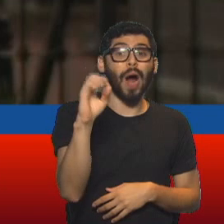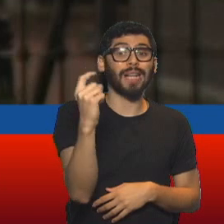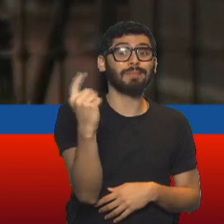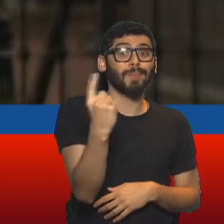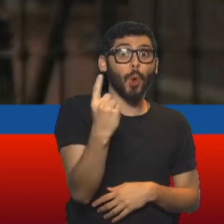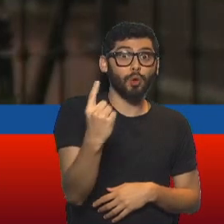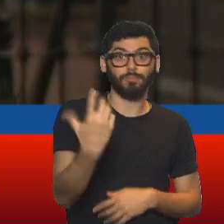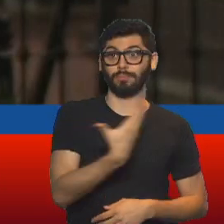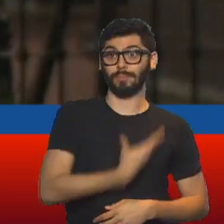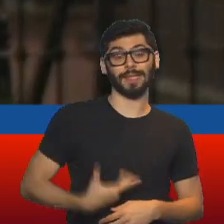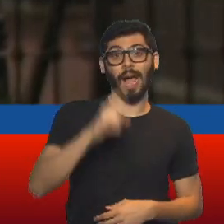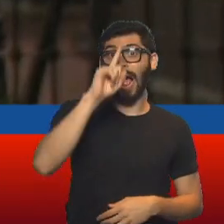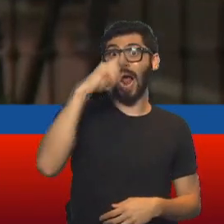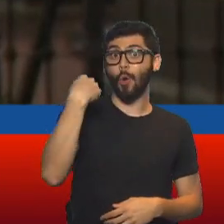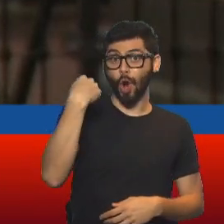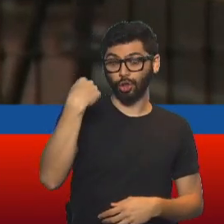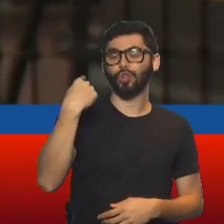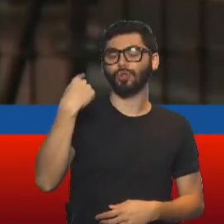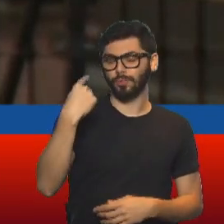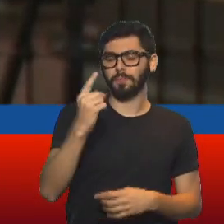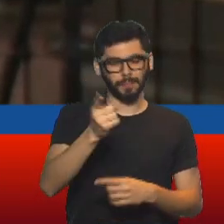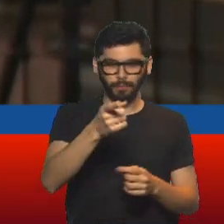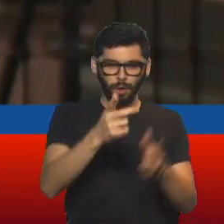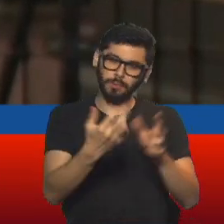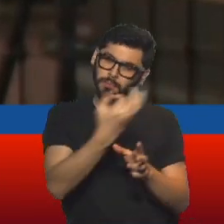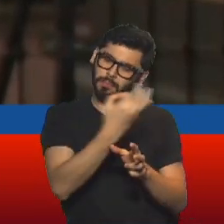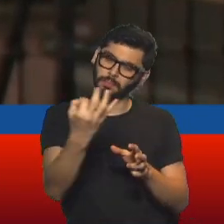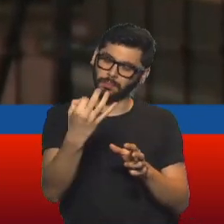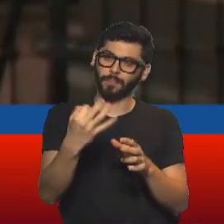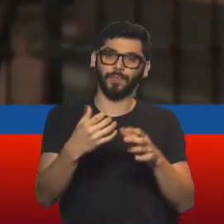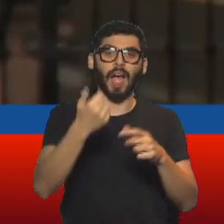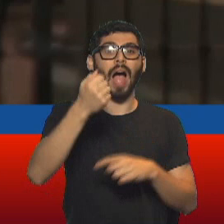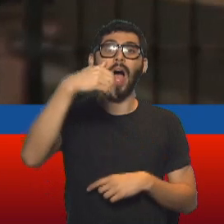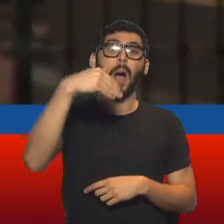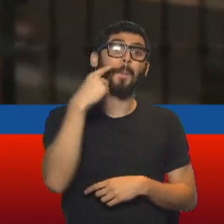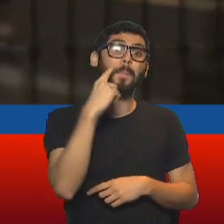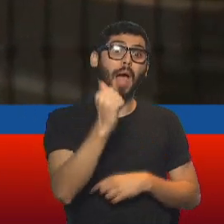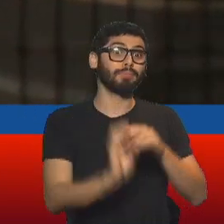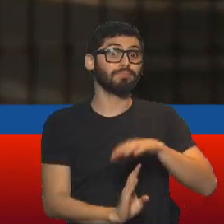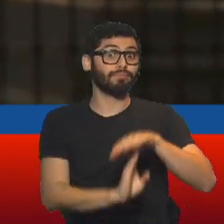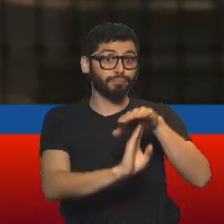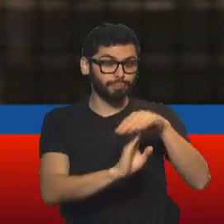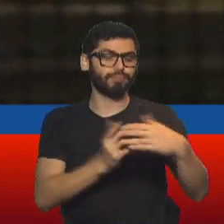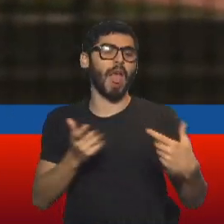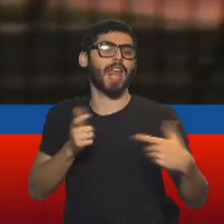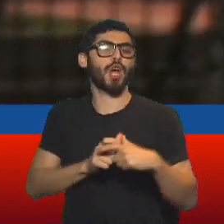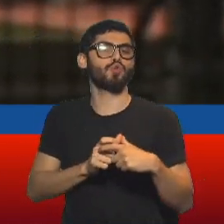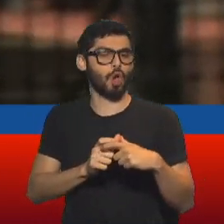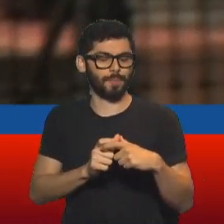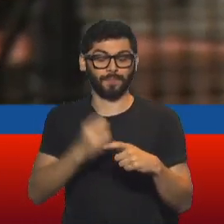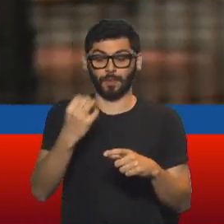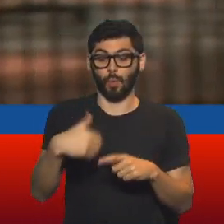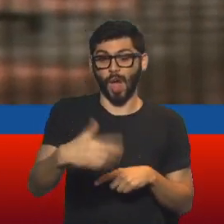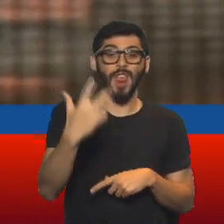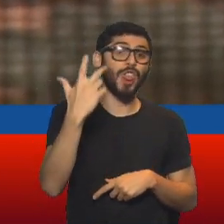Alberto Fernández está recibiendo, como bien decía Diana, a la cúpula de la AMIA a pocos días de cumplirse este 18 de julio. En realidad